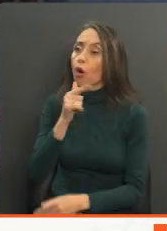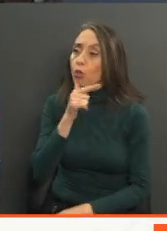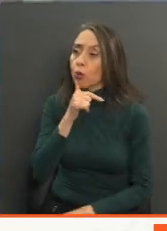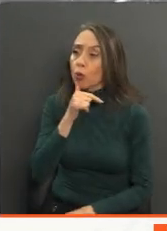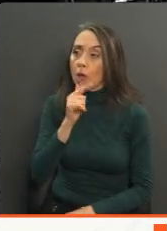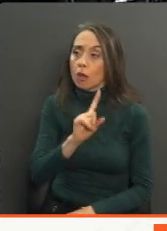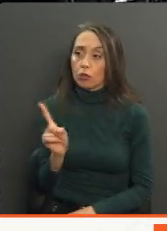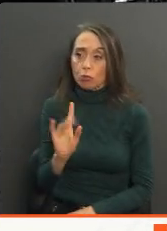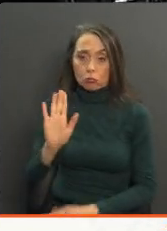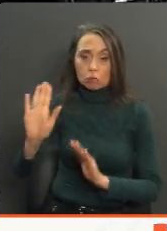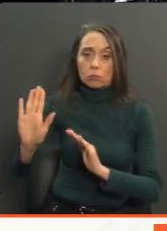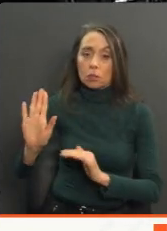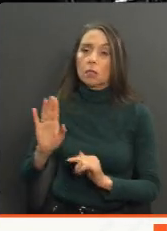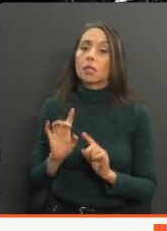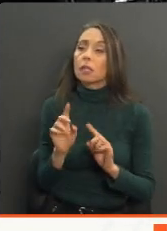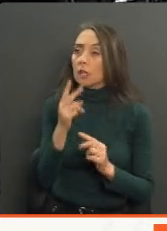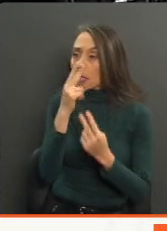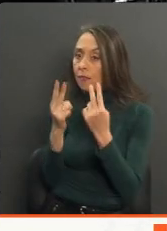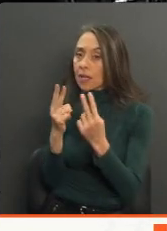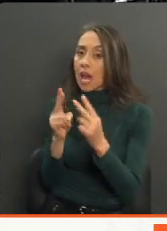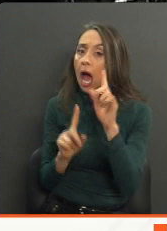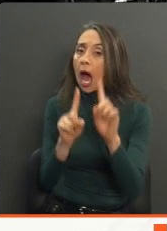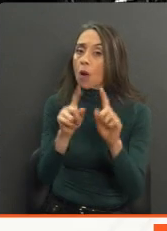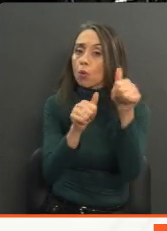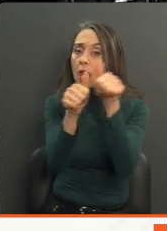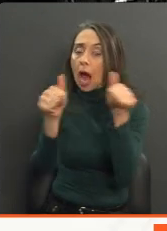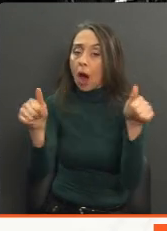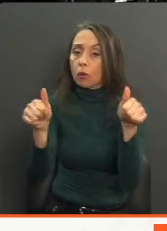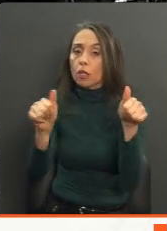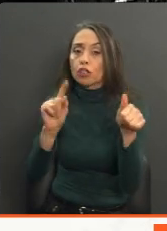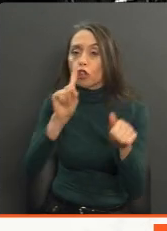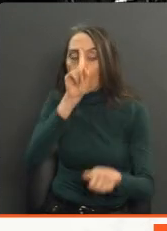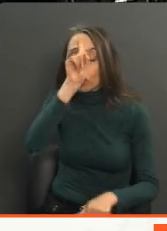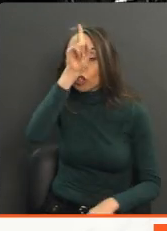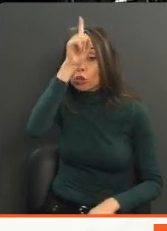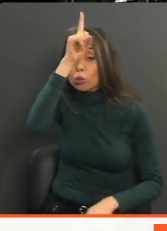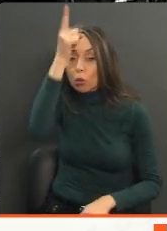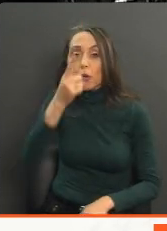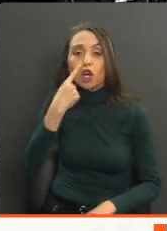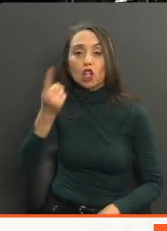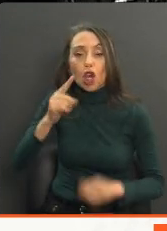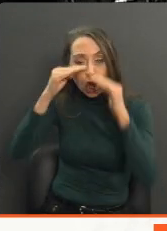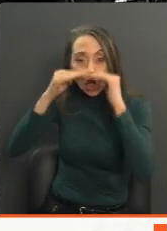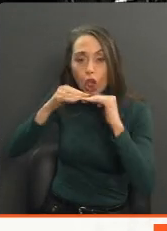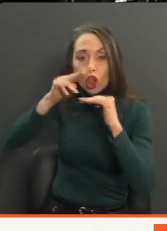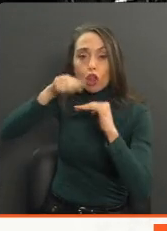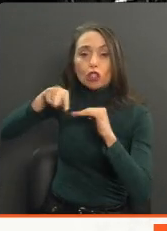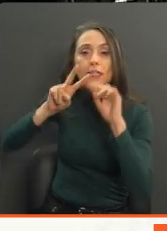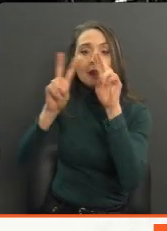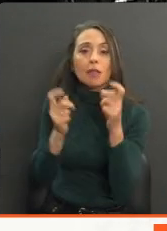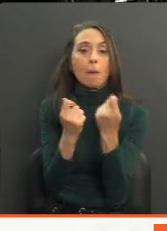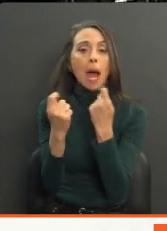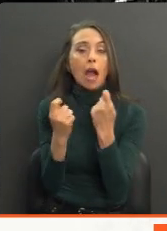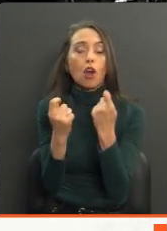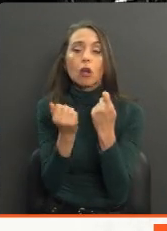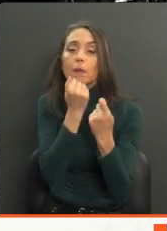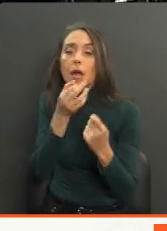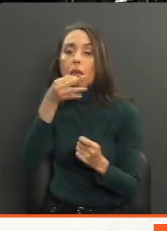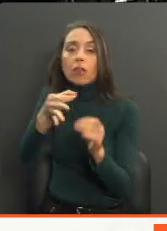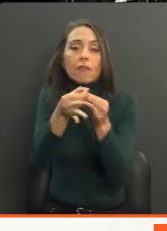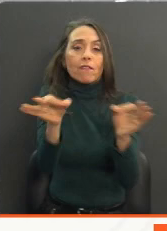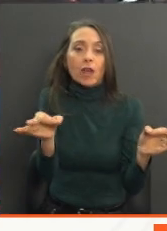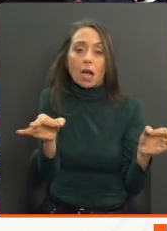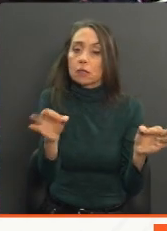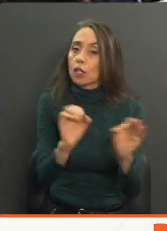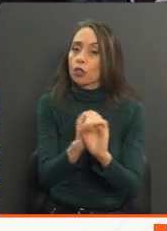ningún caso. Ciertos actores, autoridades que no están tan femerizadas con los temas económicos y no necesariamente pueden hacer